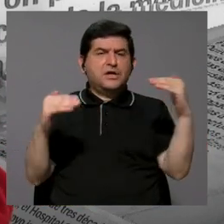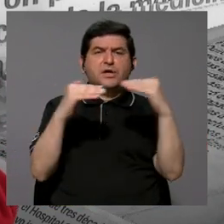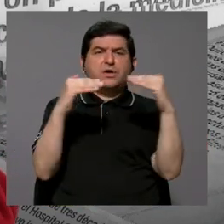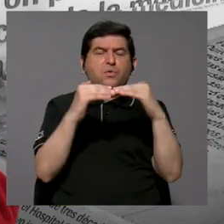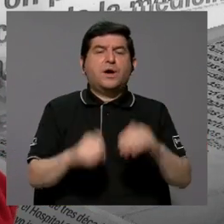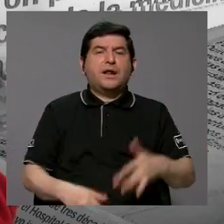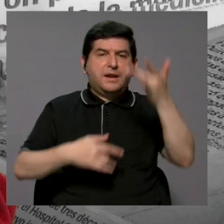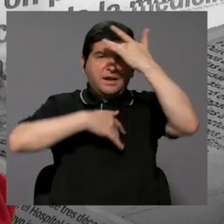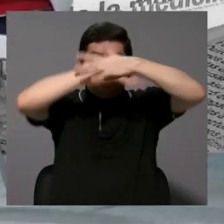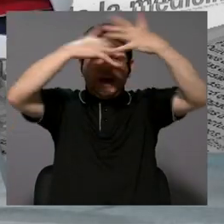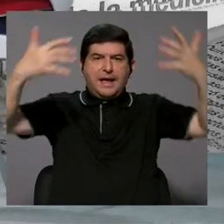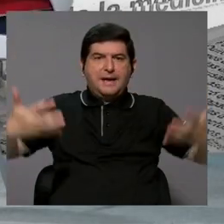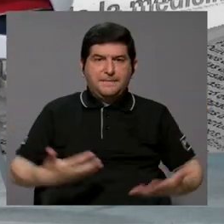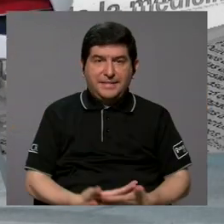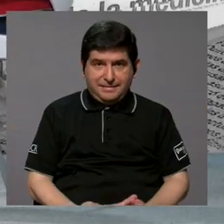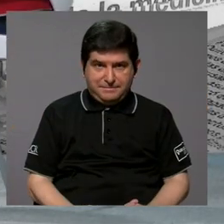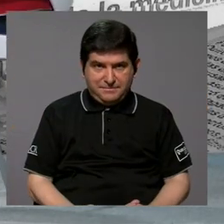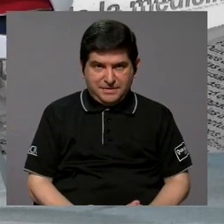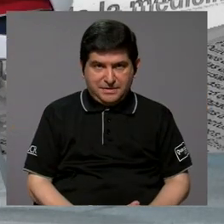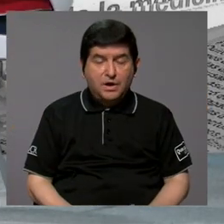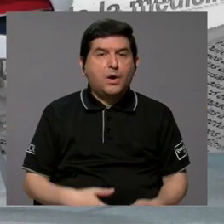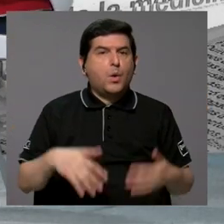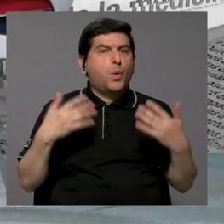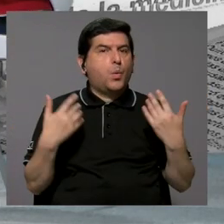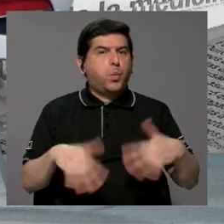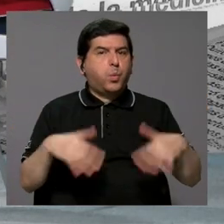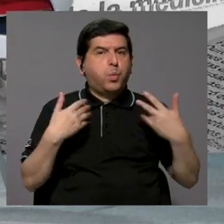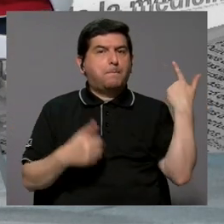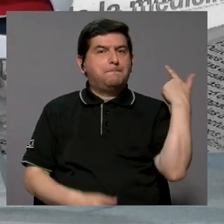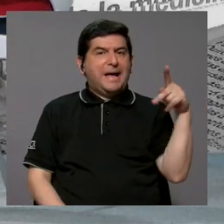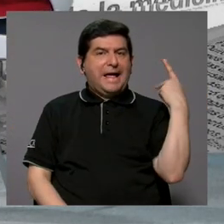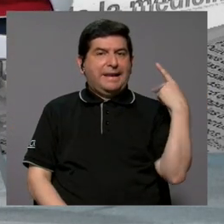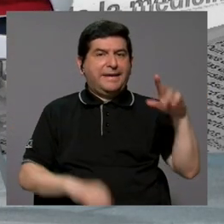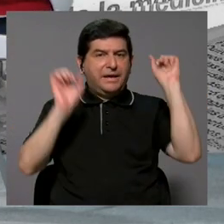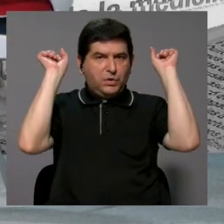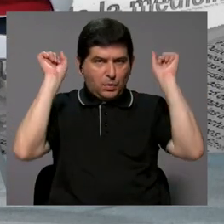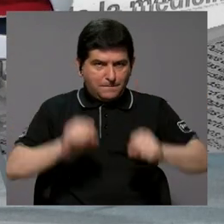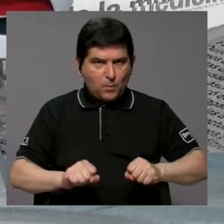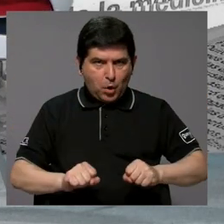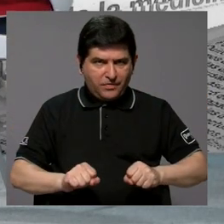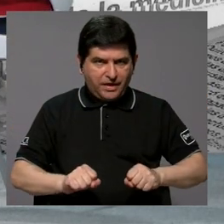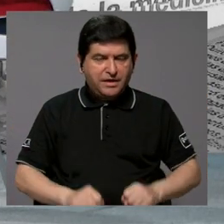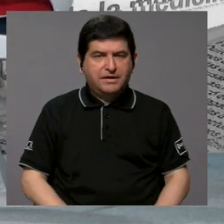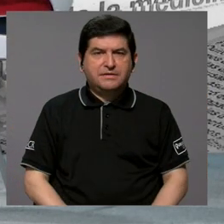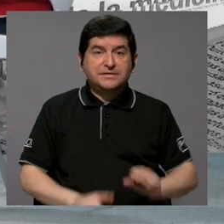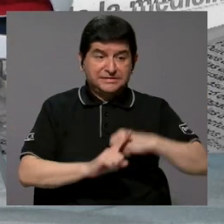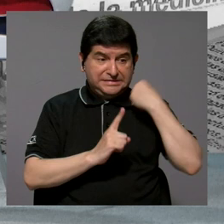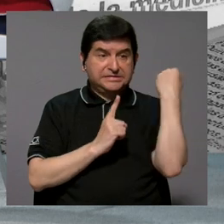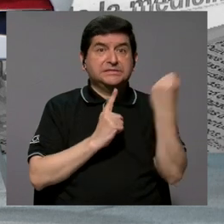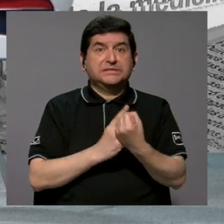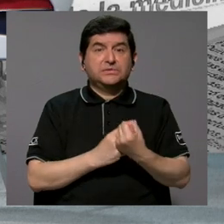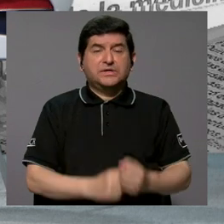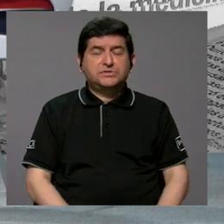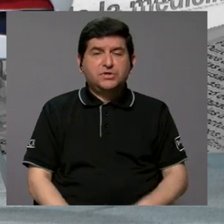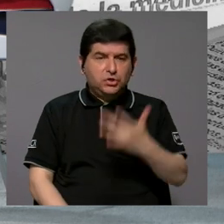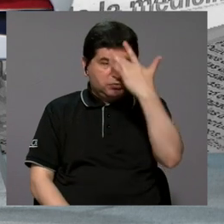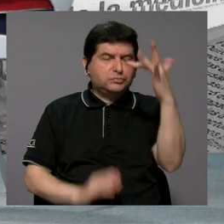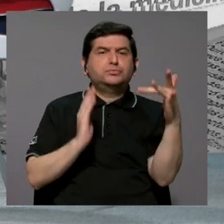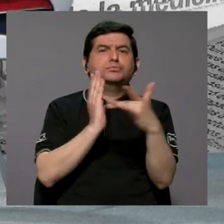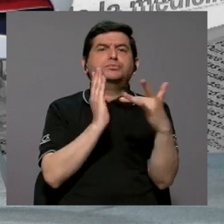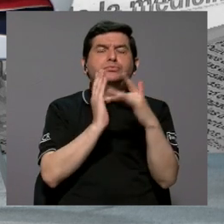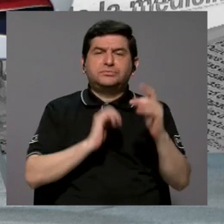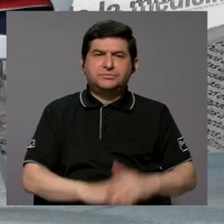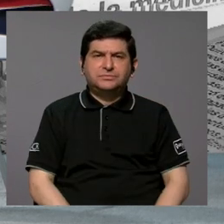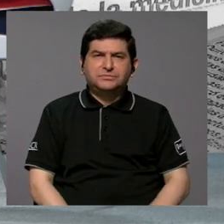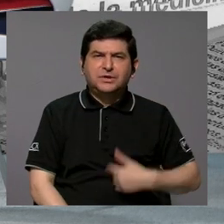que una pandemia. Vea lo grueso y lo peligroso que puede llegar a ser, y lo riesgoso que puede llegar a ser la inteligencia artificial.